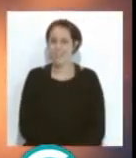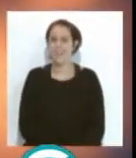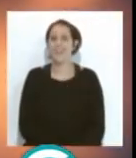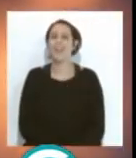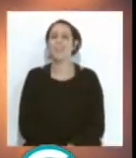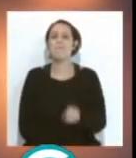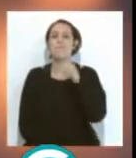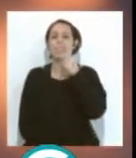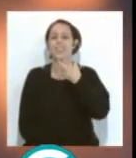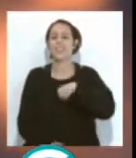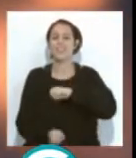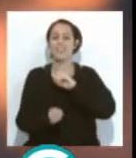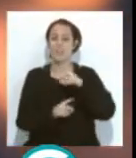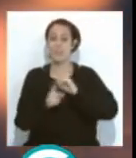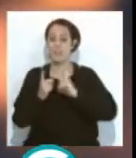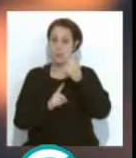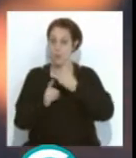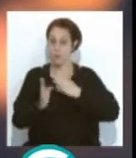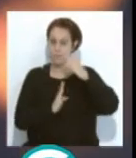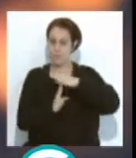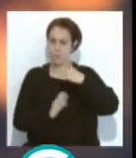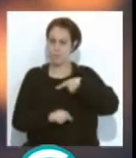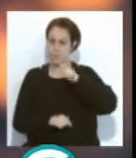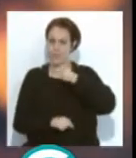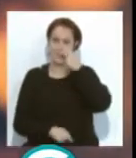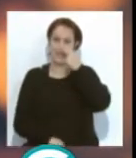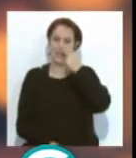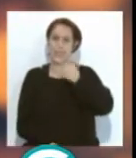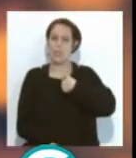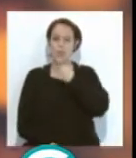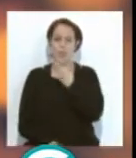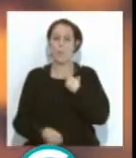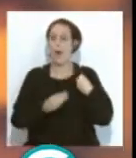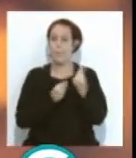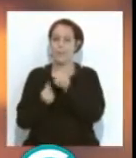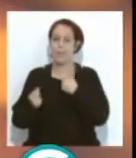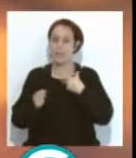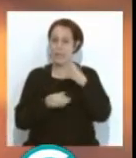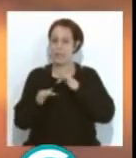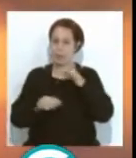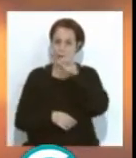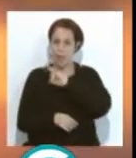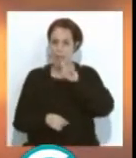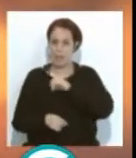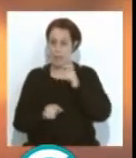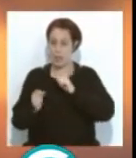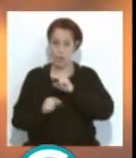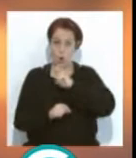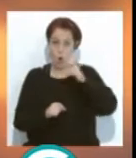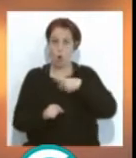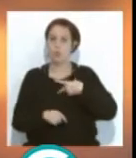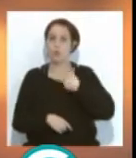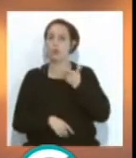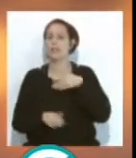dejábamos la tertulia en un punto interesante que queríamos acerca del ambiente del Teatro Falla, que nos lleva a ese otro debate acerca de la venta de